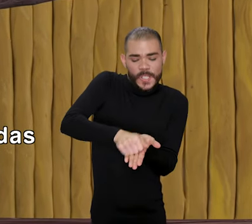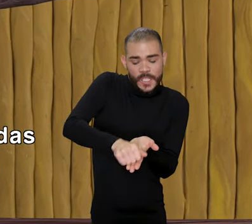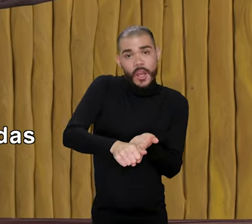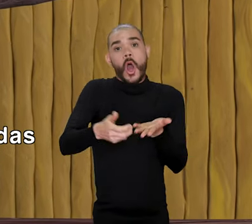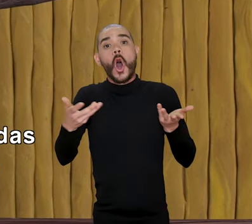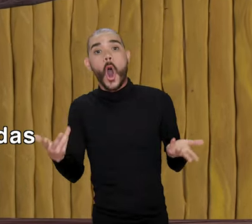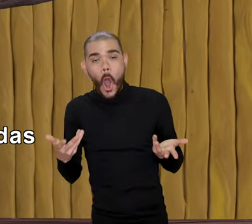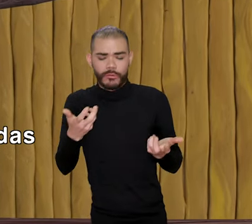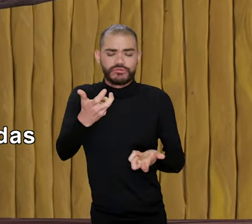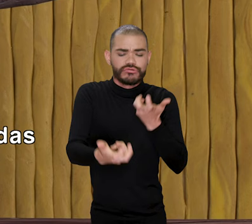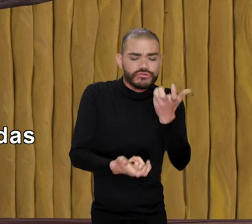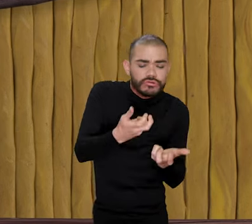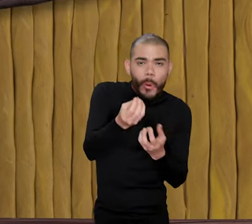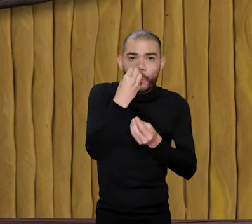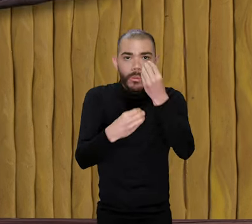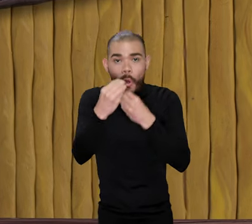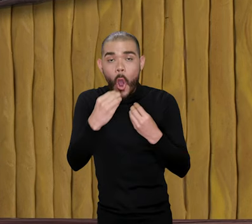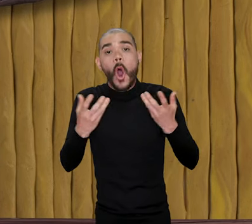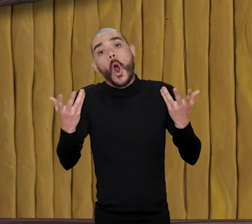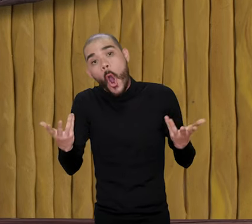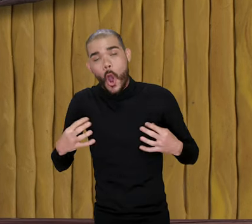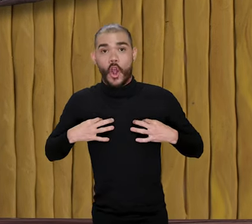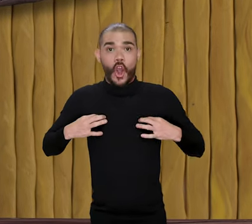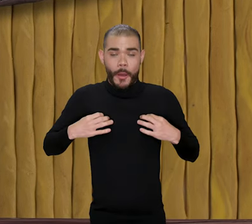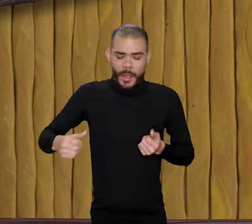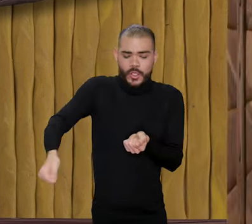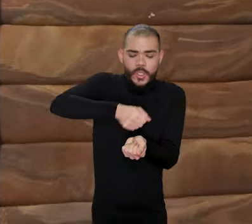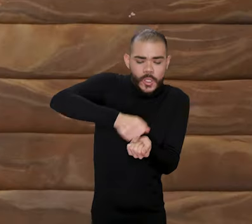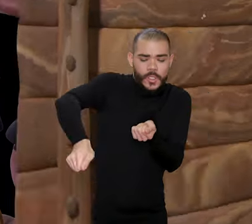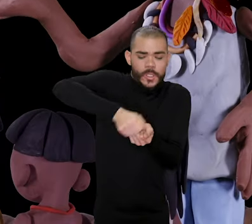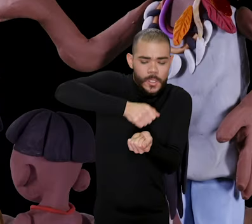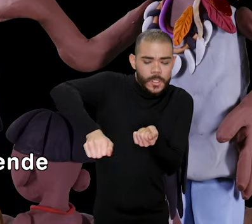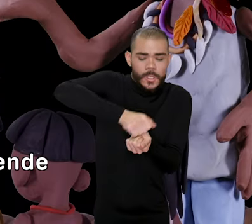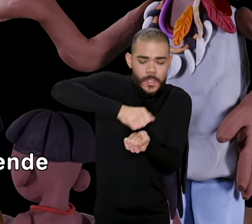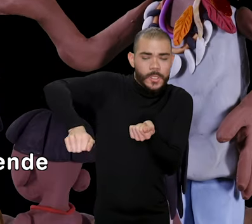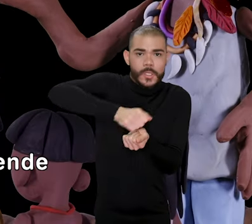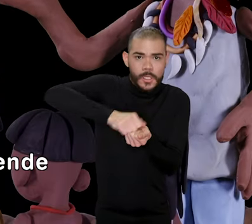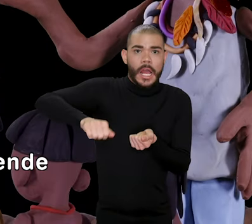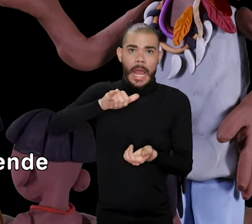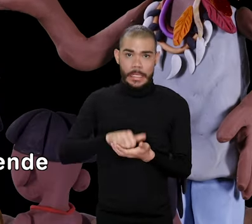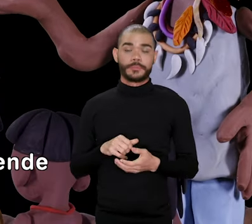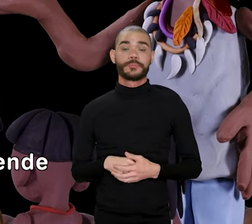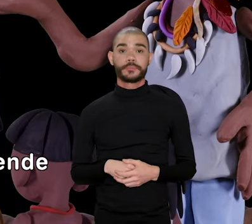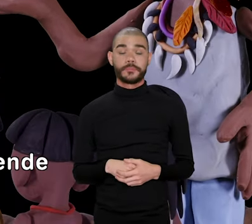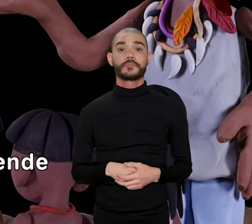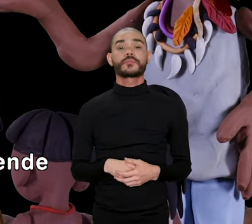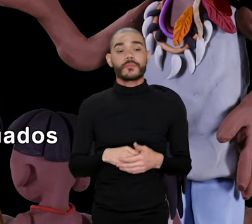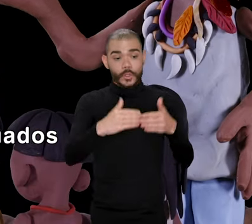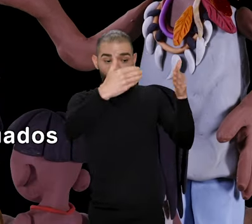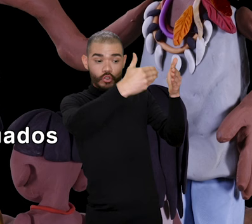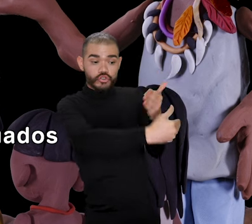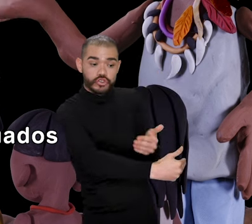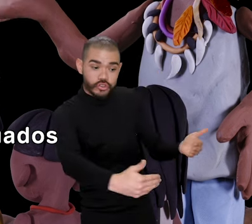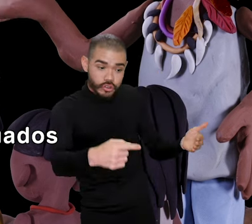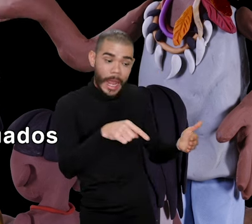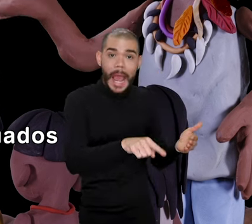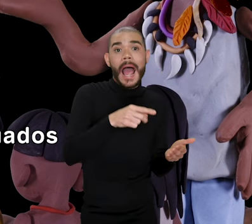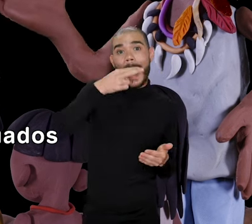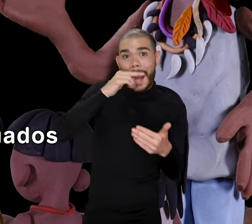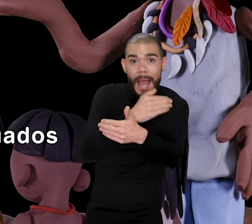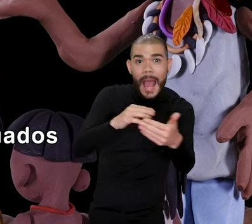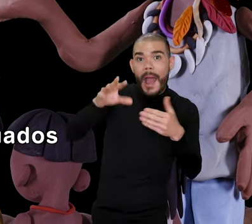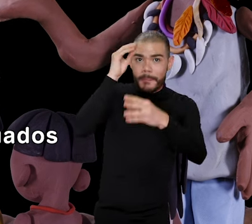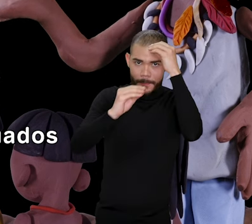fermentadas para las celebraciones o para lavar la ropa. Desde pequeño el niño aprende cuáles son los